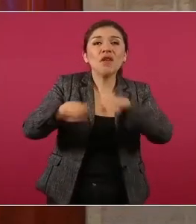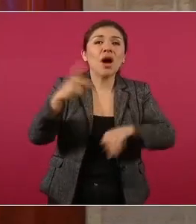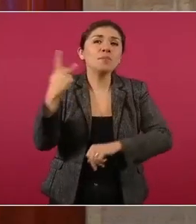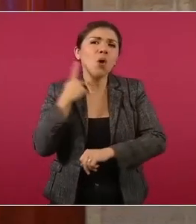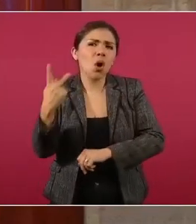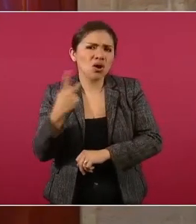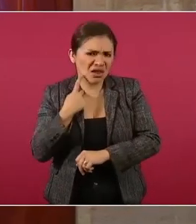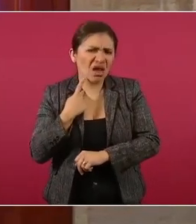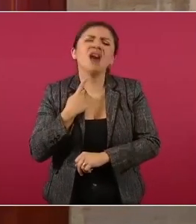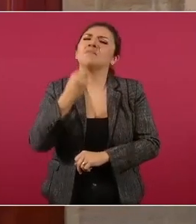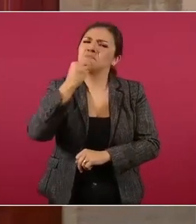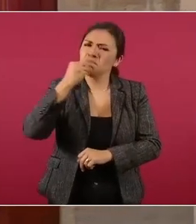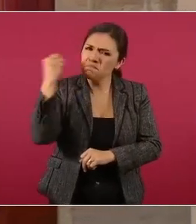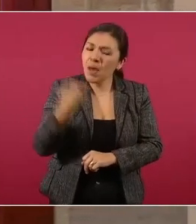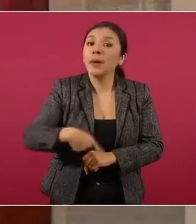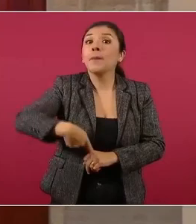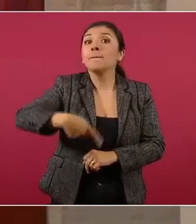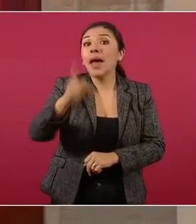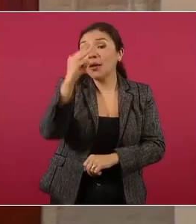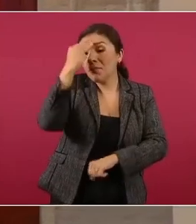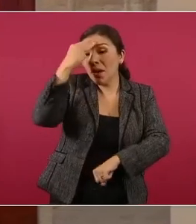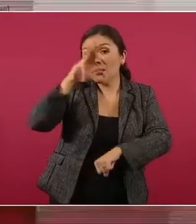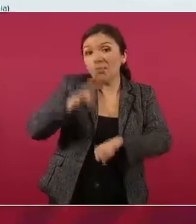noble oficio, que no lo olviden.